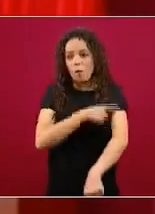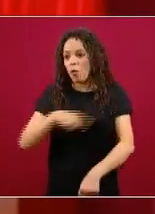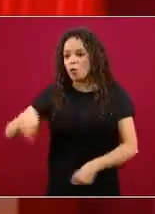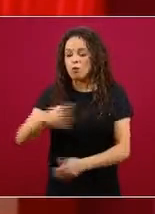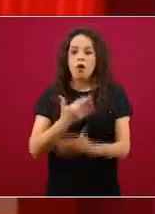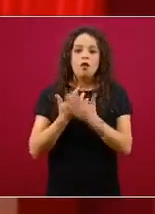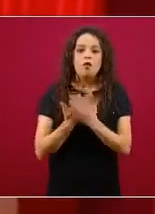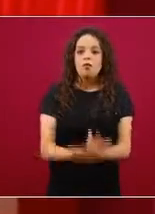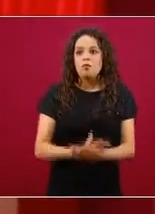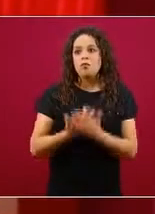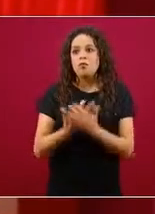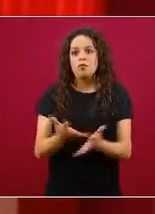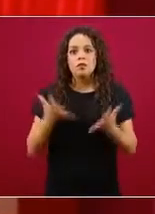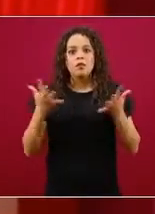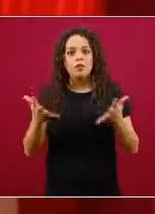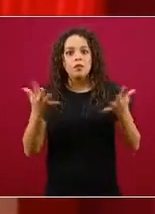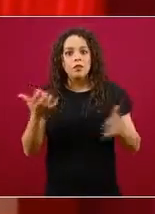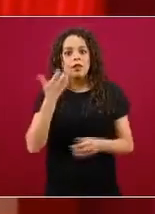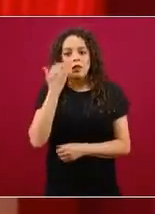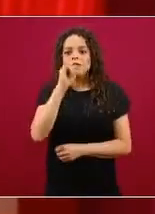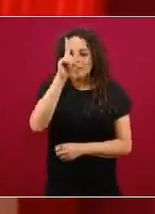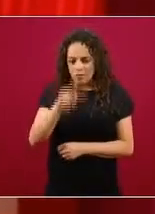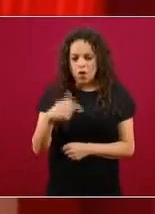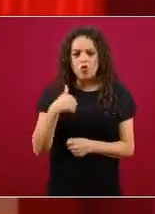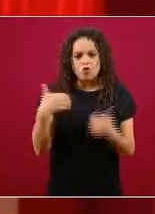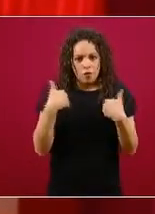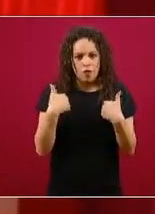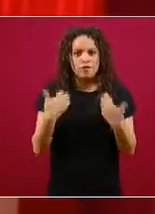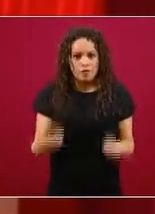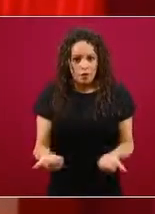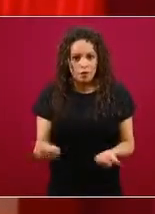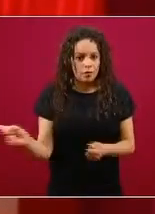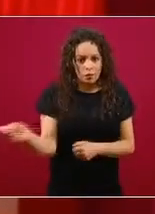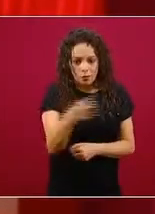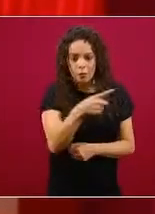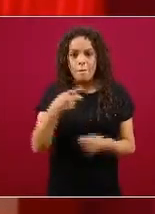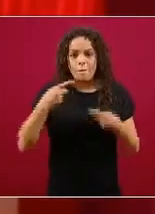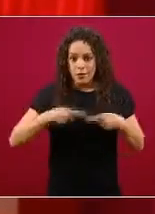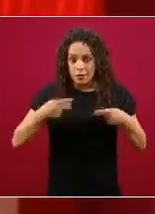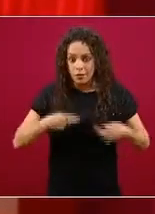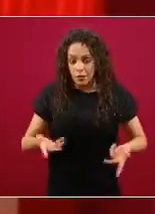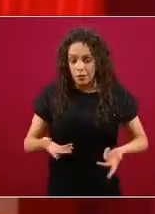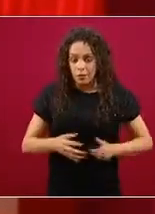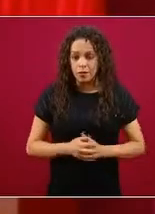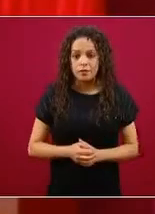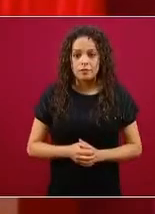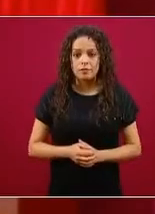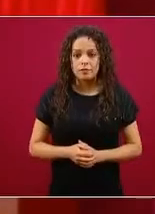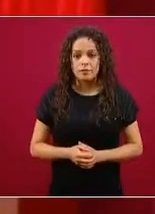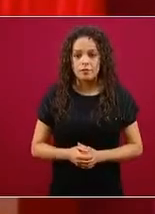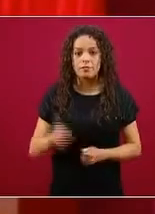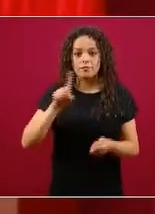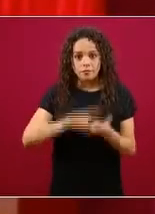completamente entendible, legítima, simpatizo con las personas que identifican la necesidad, la aspiración